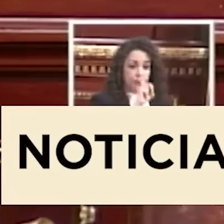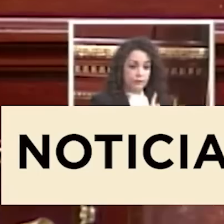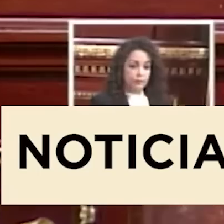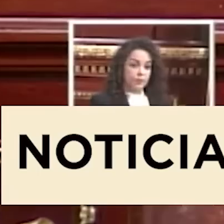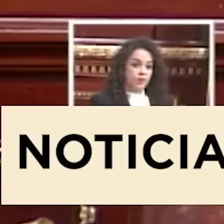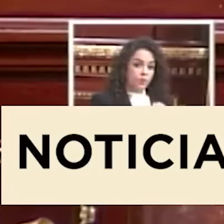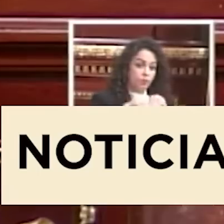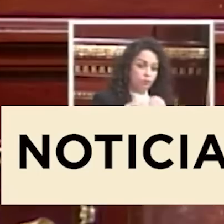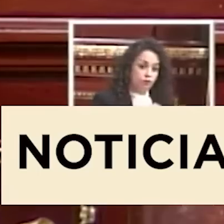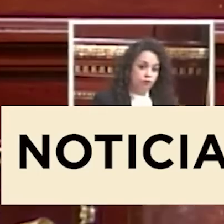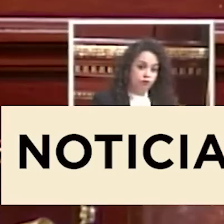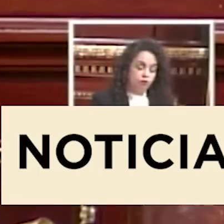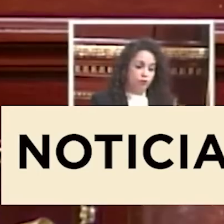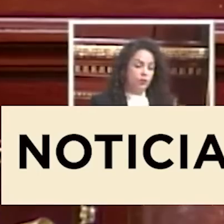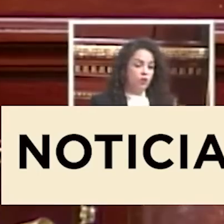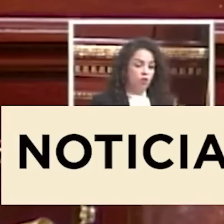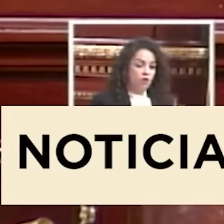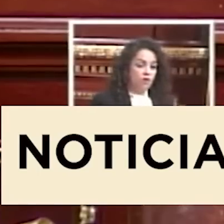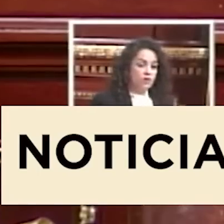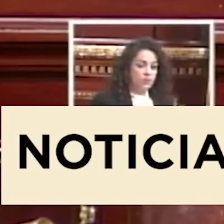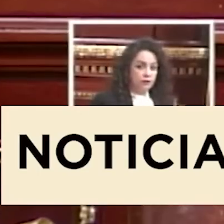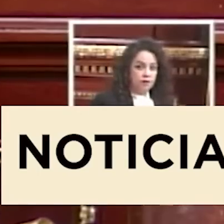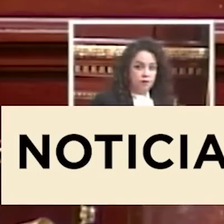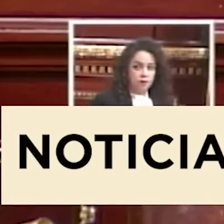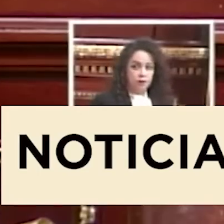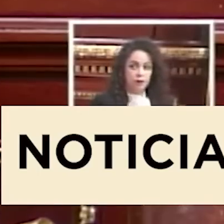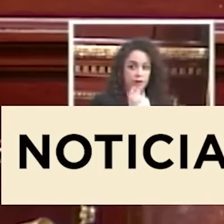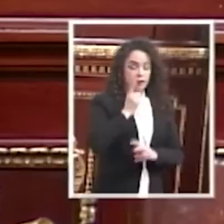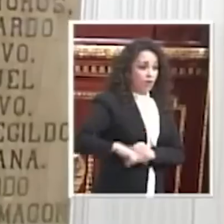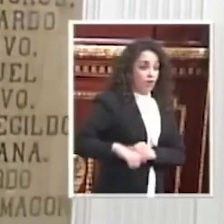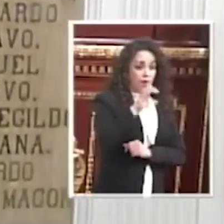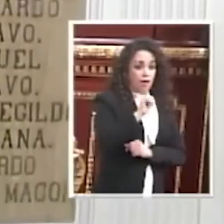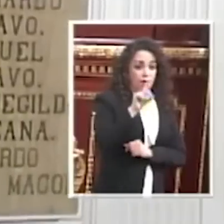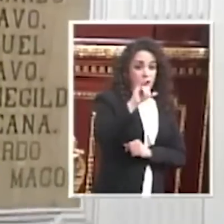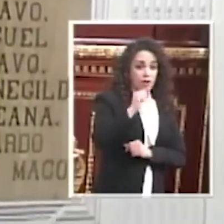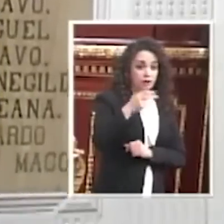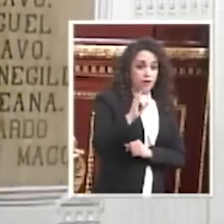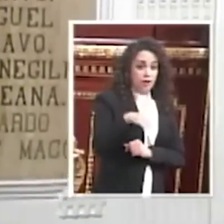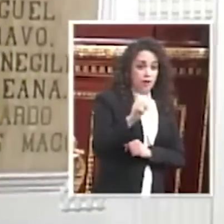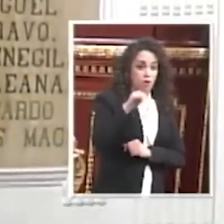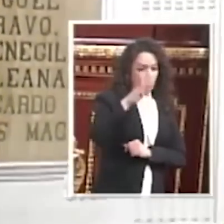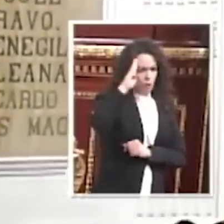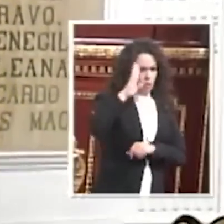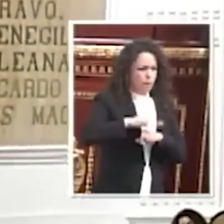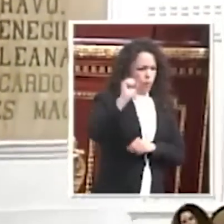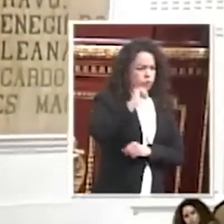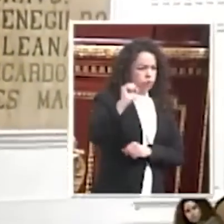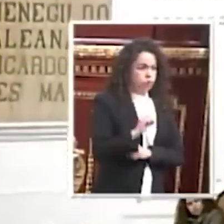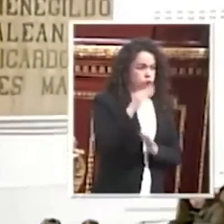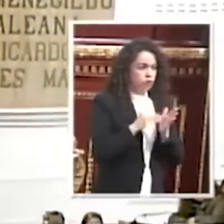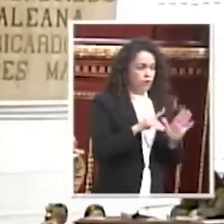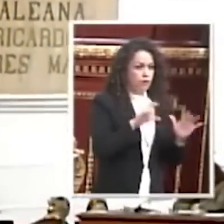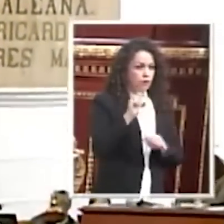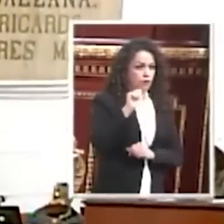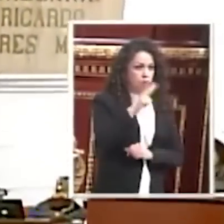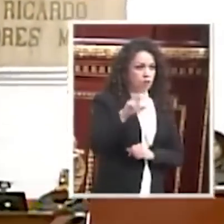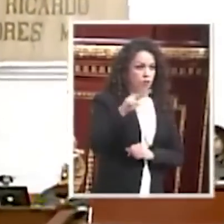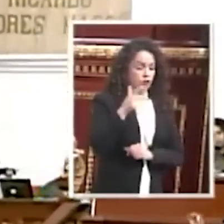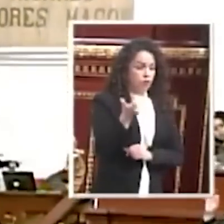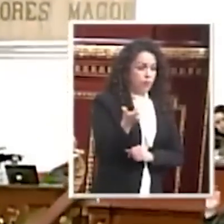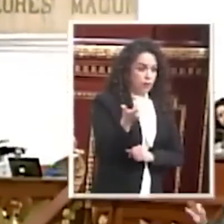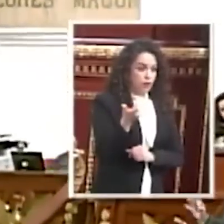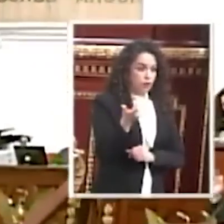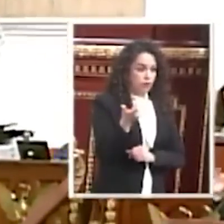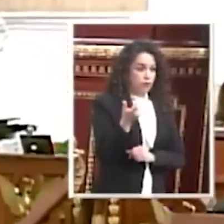PAN, Federico Dorín Cázar, manifestó que hay una mala legislación, toda vez que en la Constitución no está claro qué debe hacer